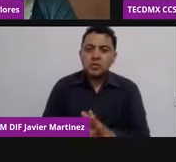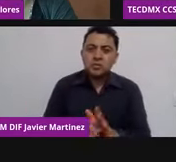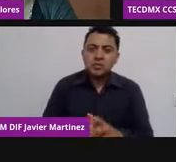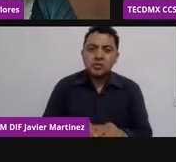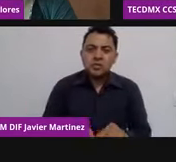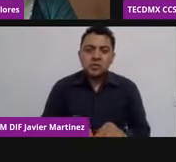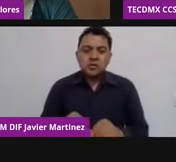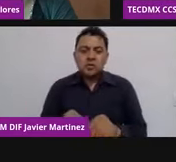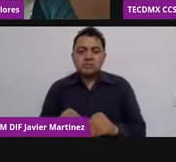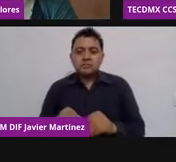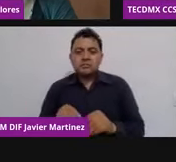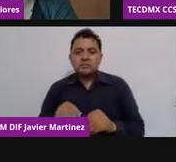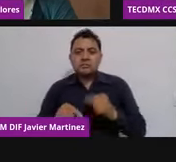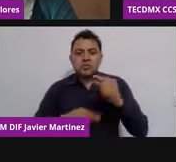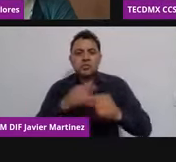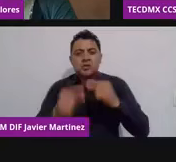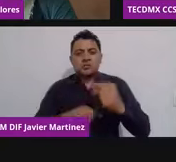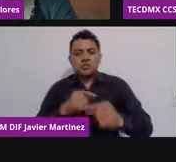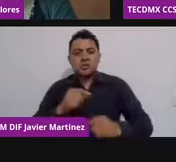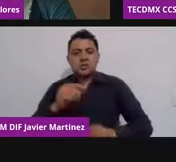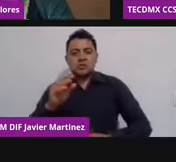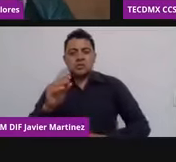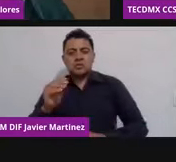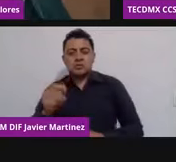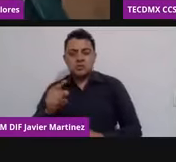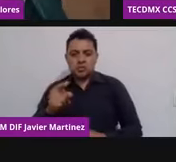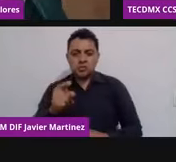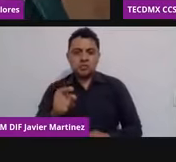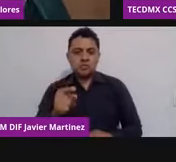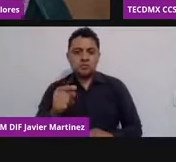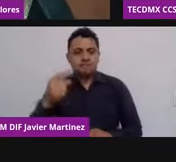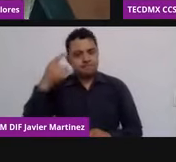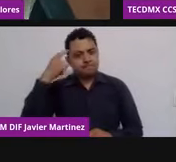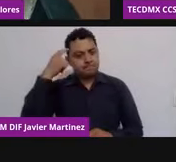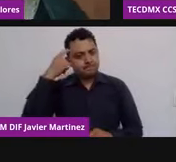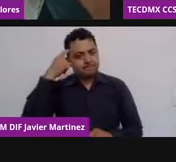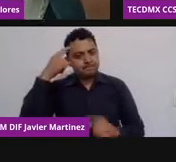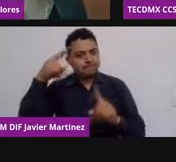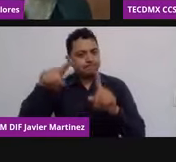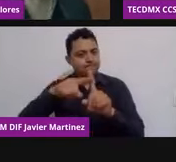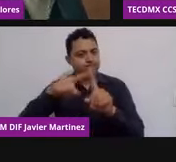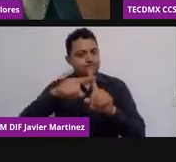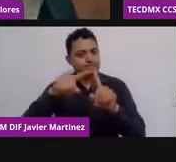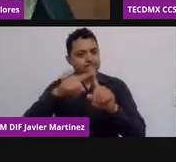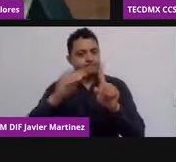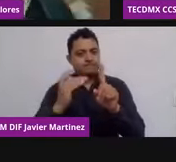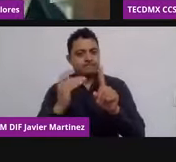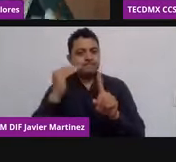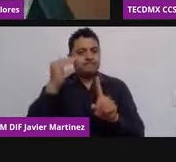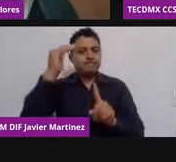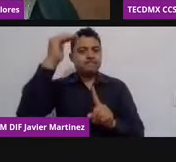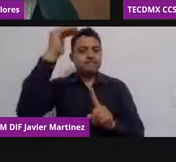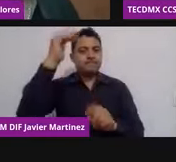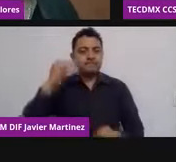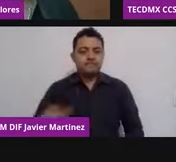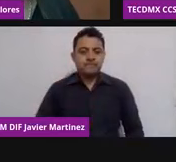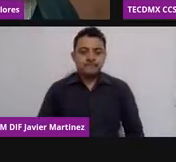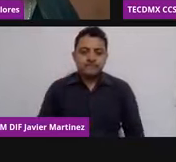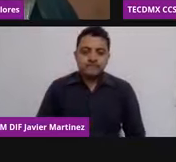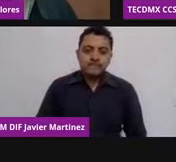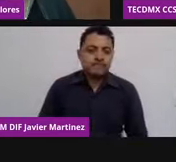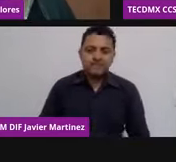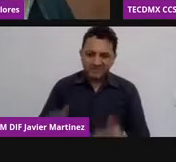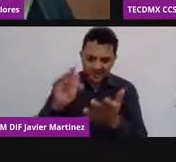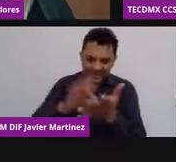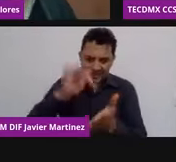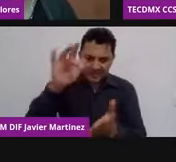a crecer padrísimo muchísimas gracias Javier López Casarín en este charlas de café de